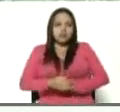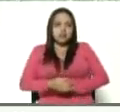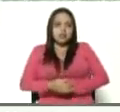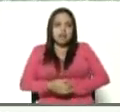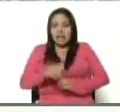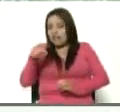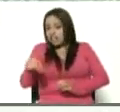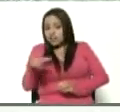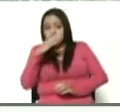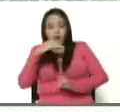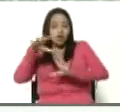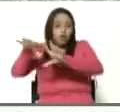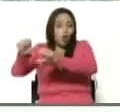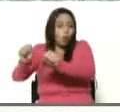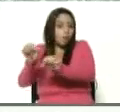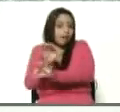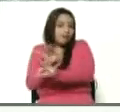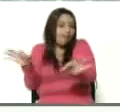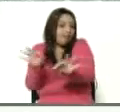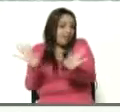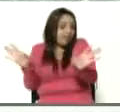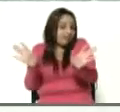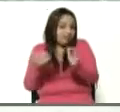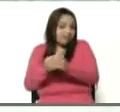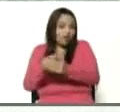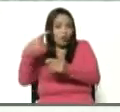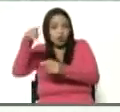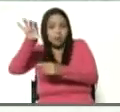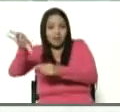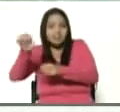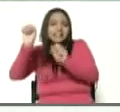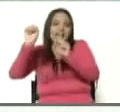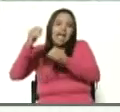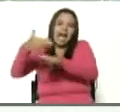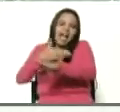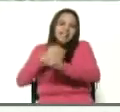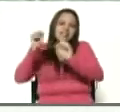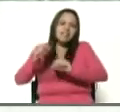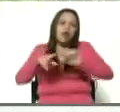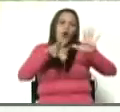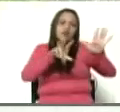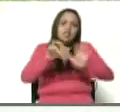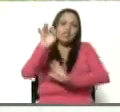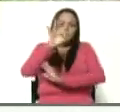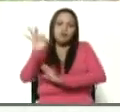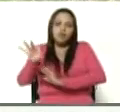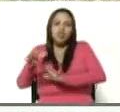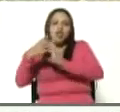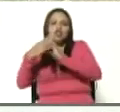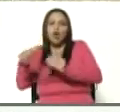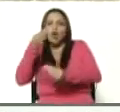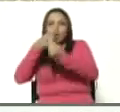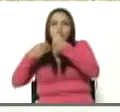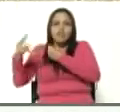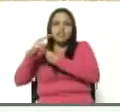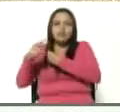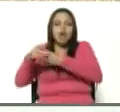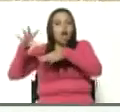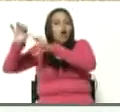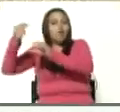se importa prácticamente casi nada, antes se importaba el 80% de todo lo que comía Venezuela,